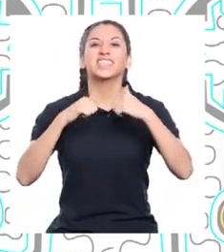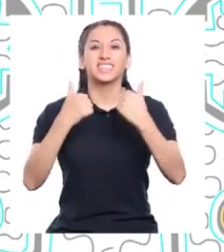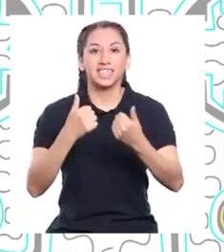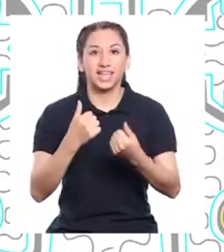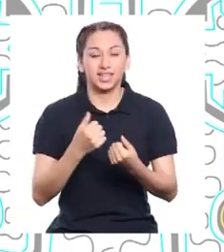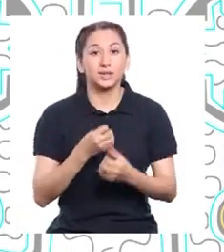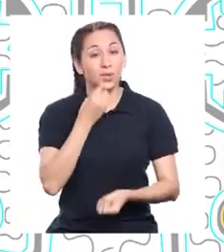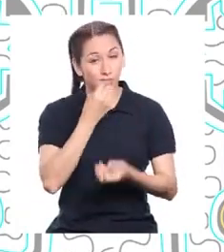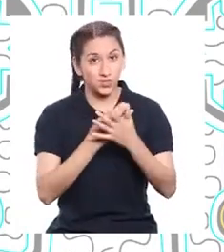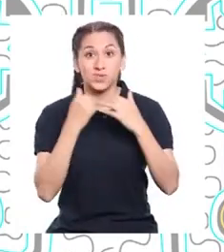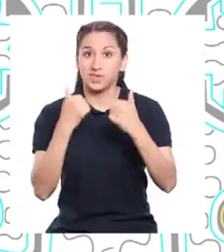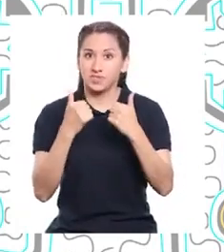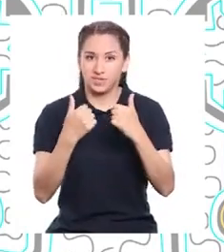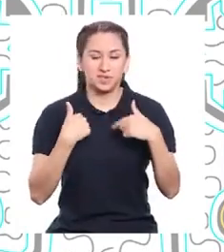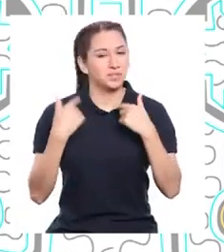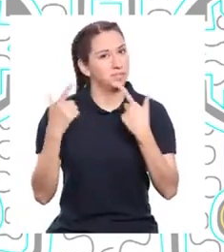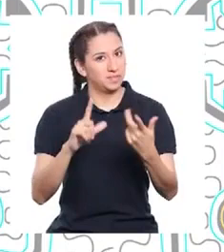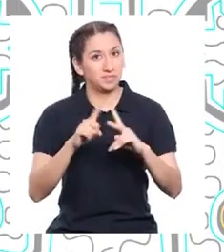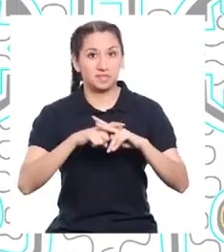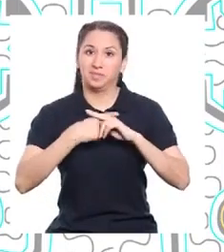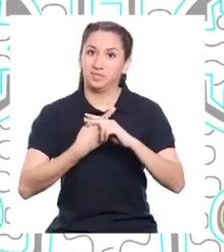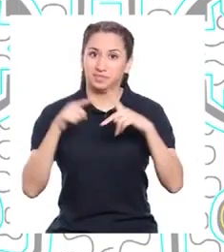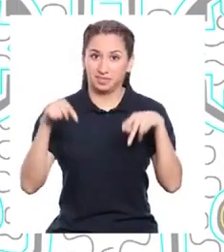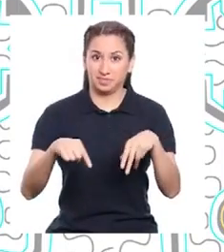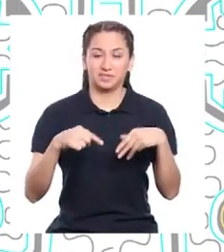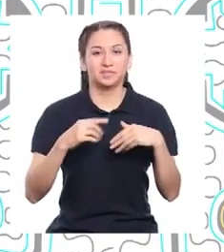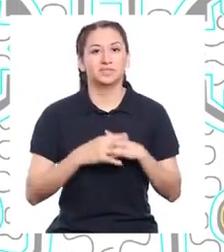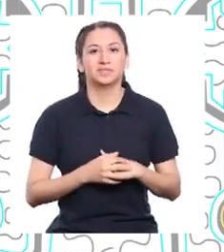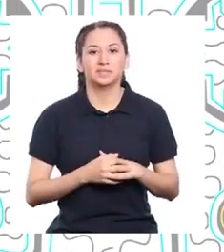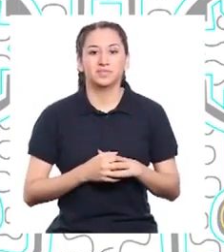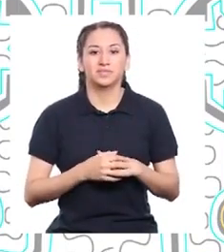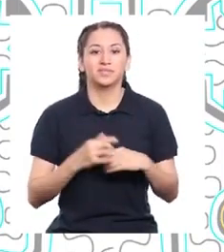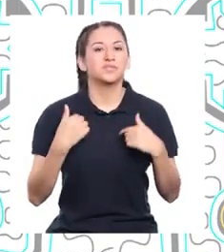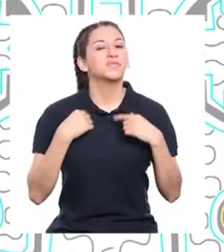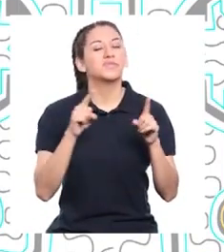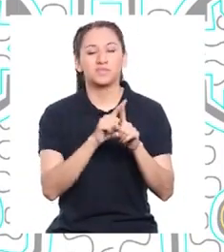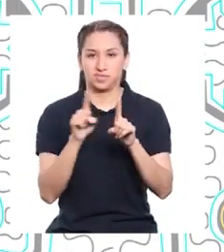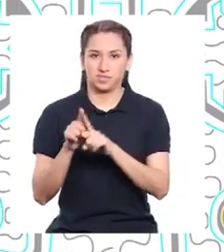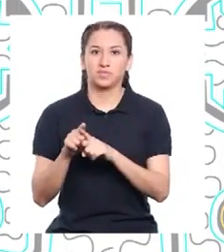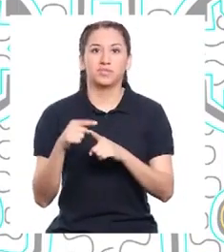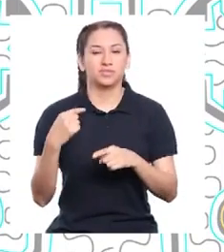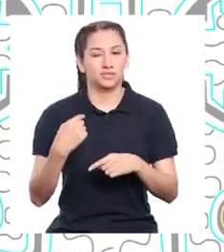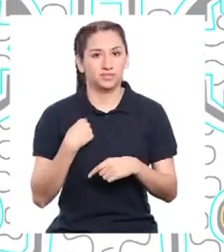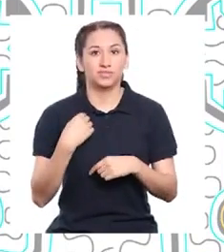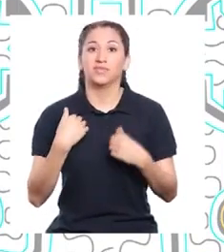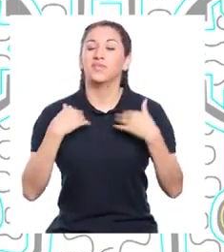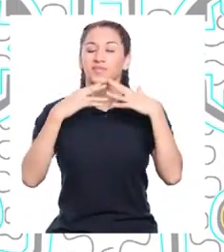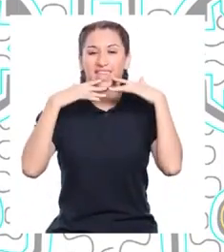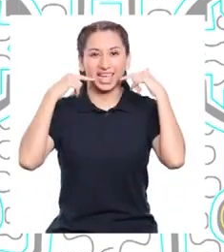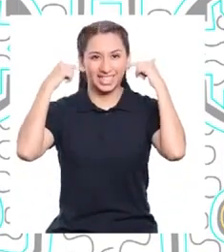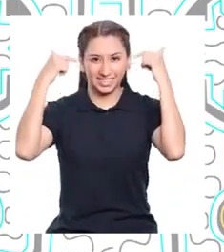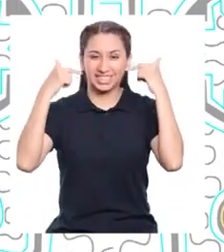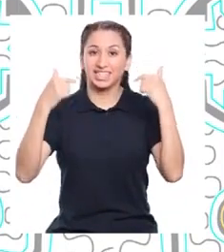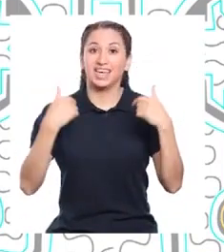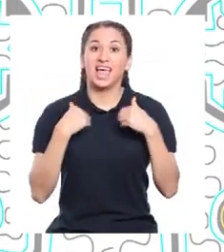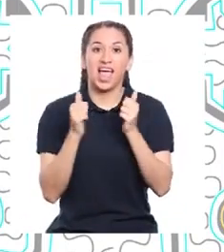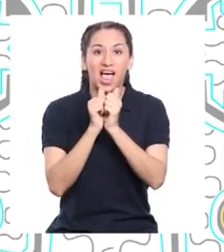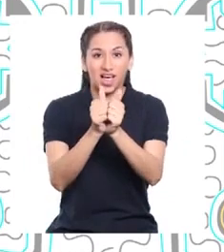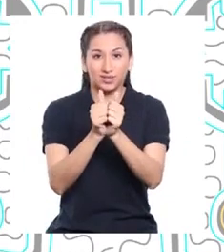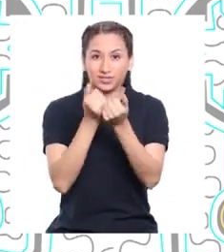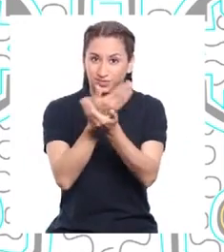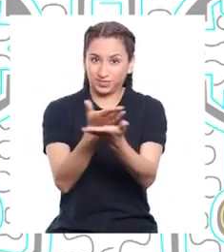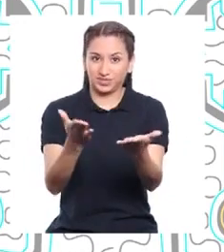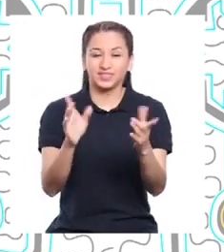¡Muy bien! ¡Lista para empezar con la aventura! ¡Yo igual! Estoy muy alegre de estar con